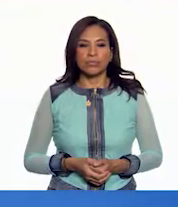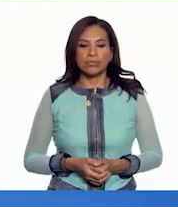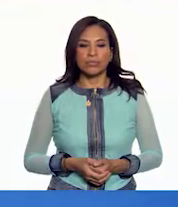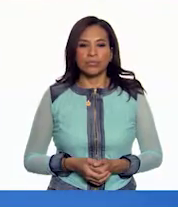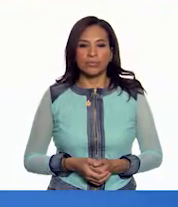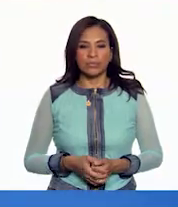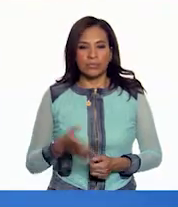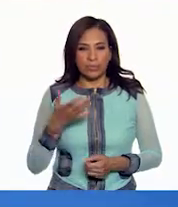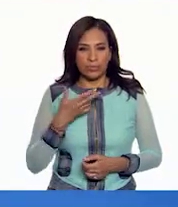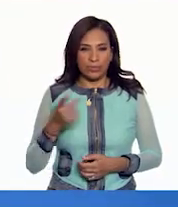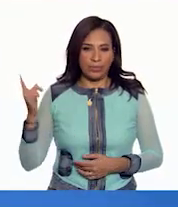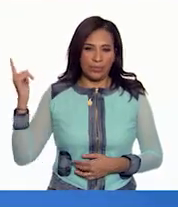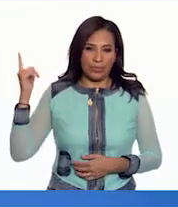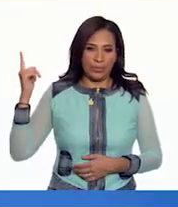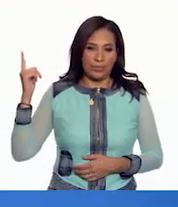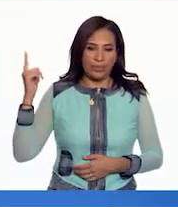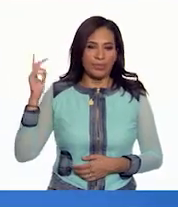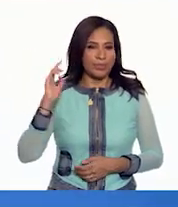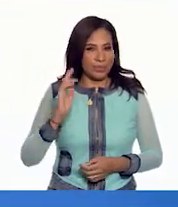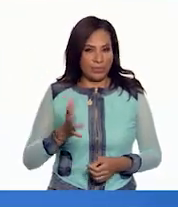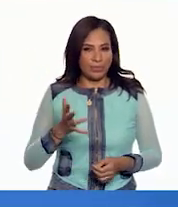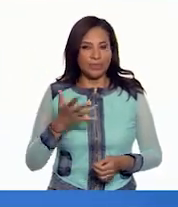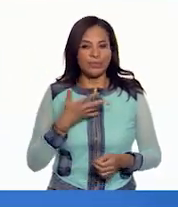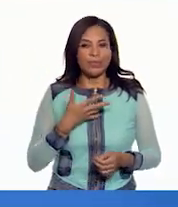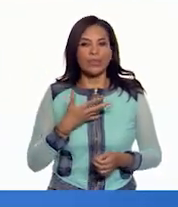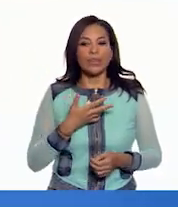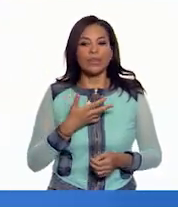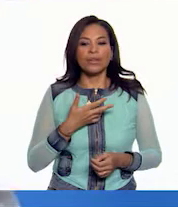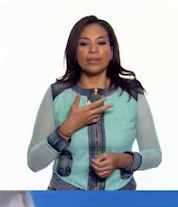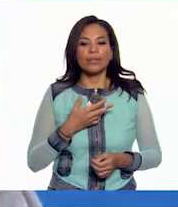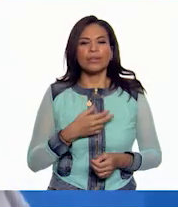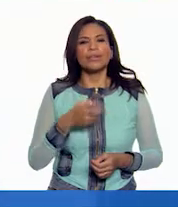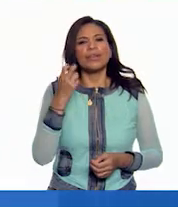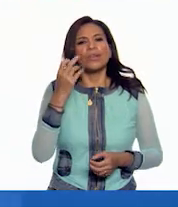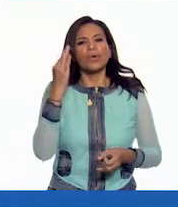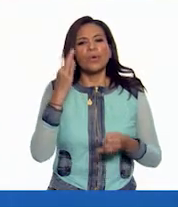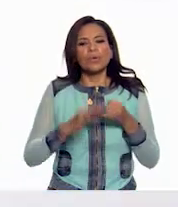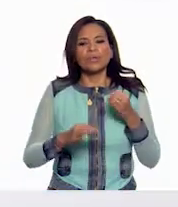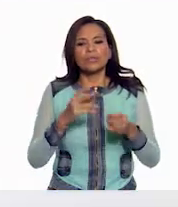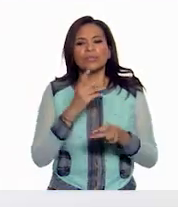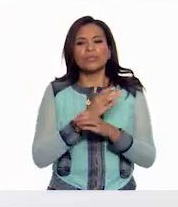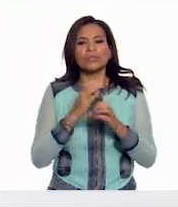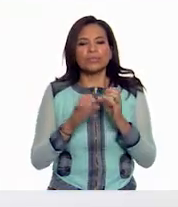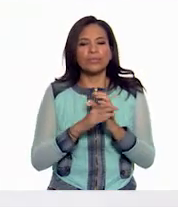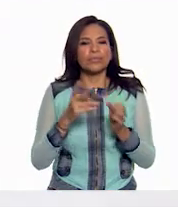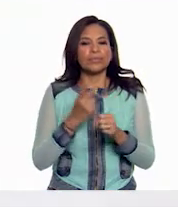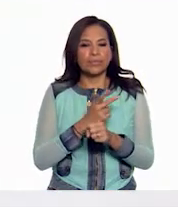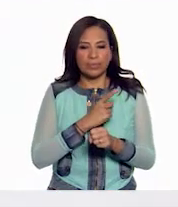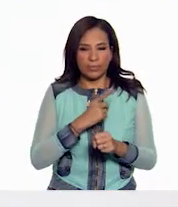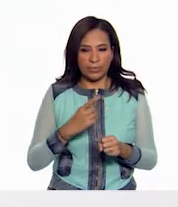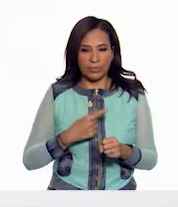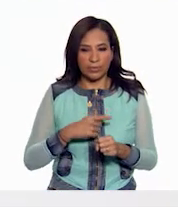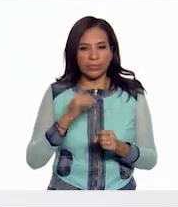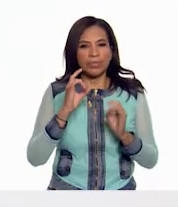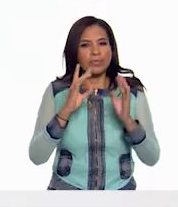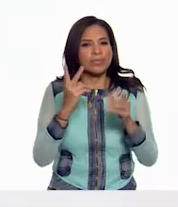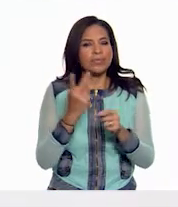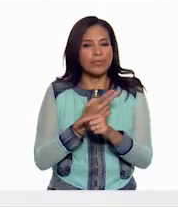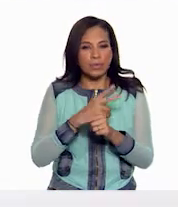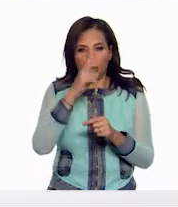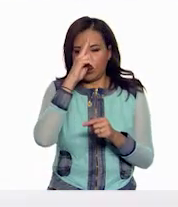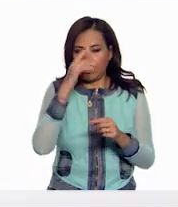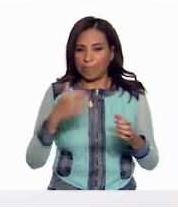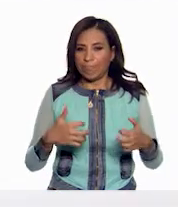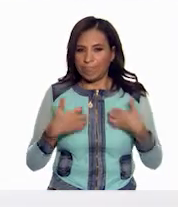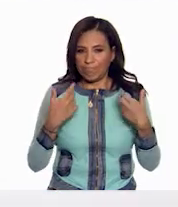Aquí lo tengo ya. Y estos últimos acontecimientos deben de haber causado una gran